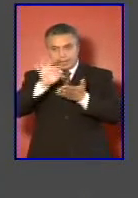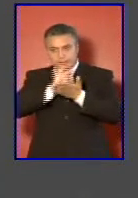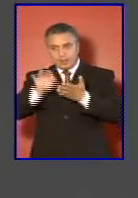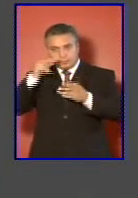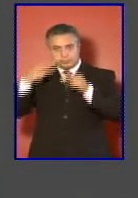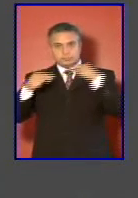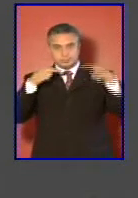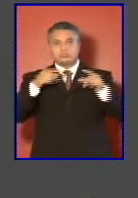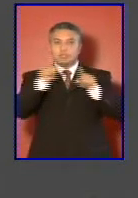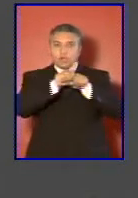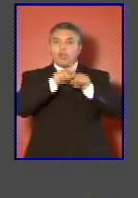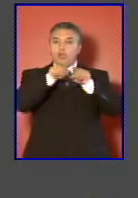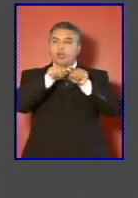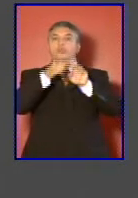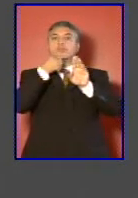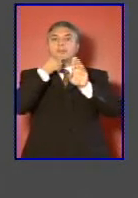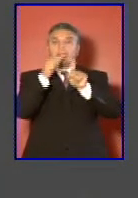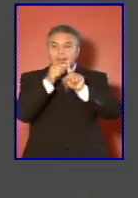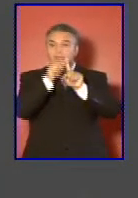otros sectores del Estado.